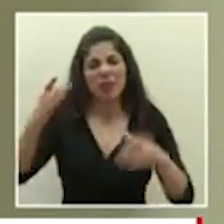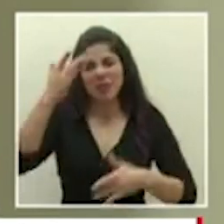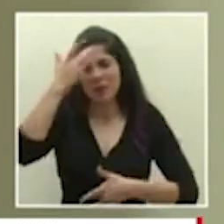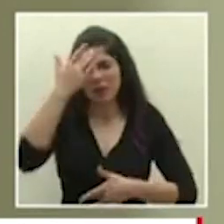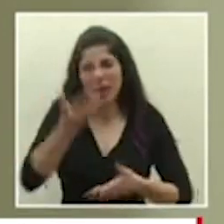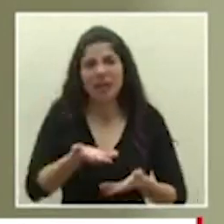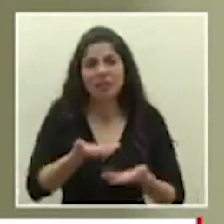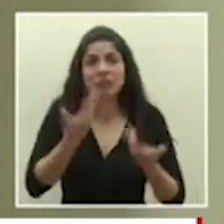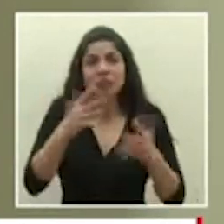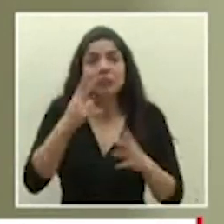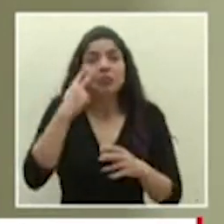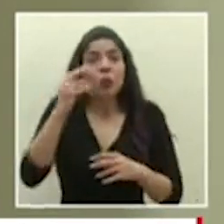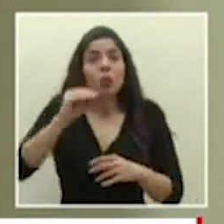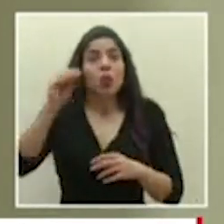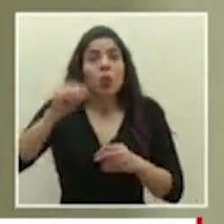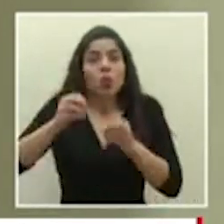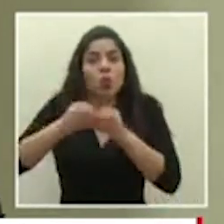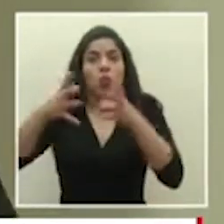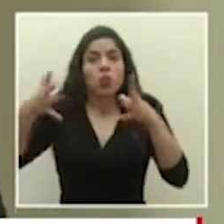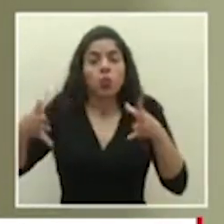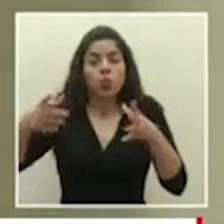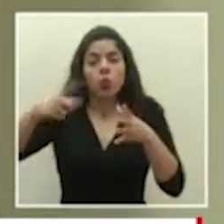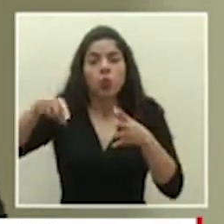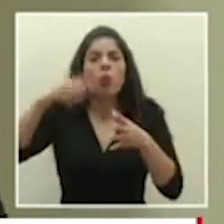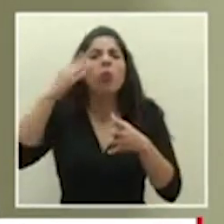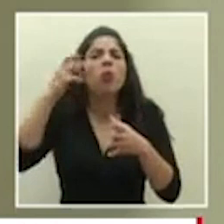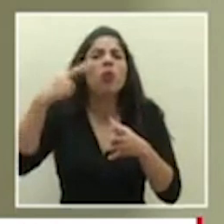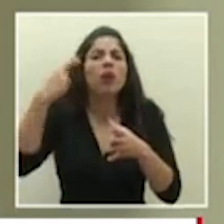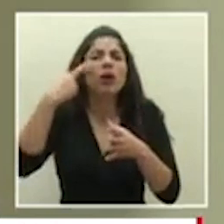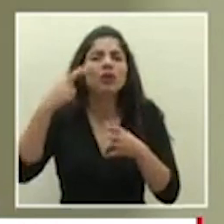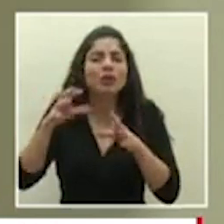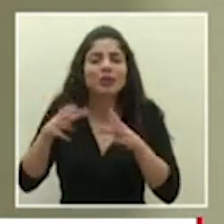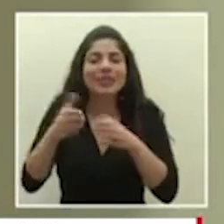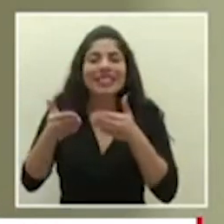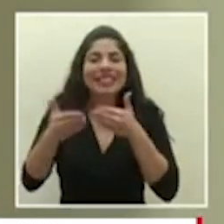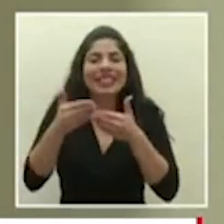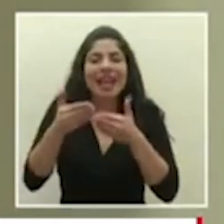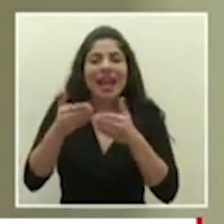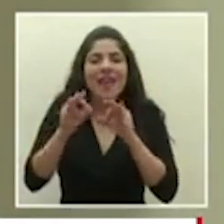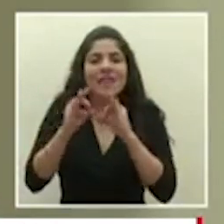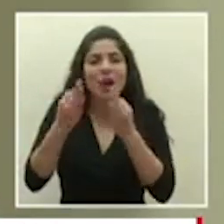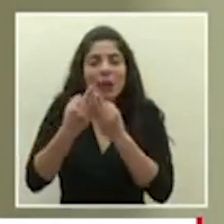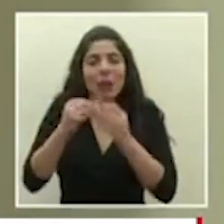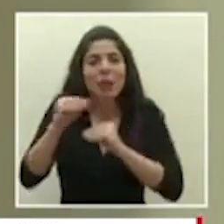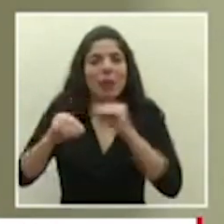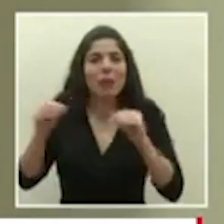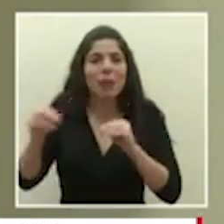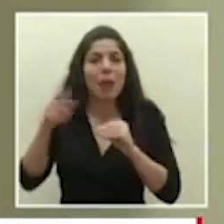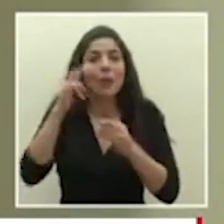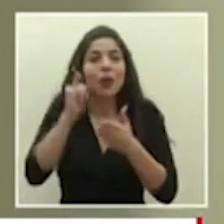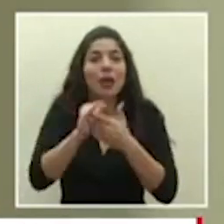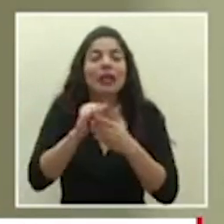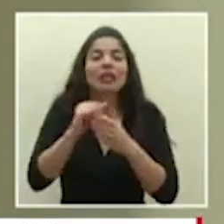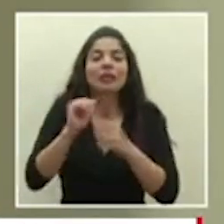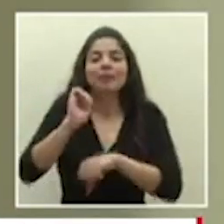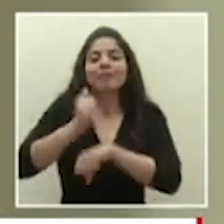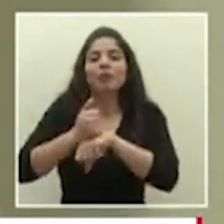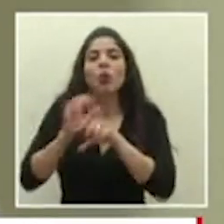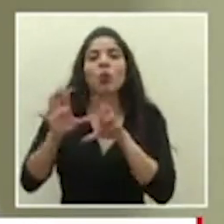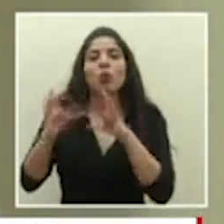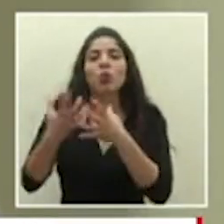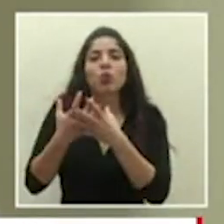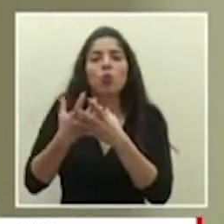y en realidad ya vimos que un porcentaje importante de todo esto se da en esos núcleos más cercanos en esos núcleos familiares por eso hemos llamado el concepto de la burbuja social